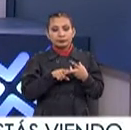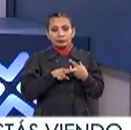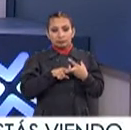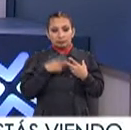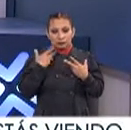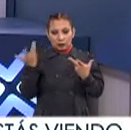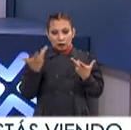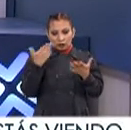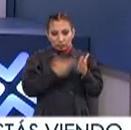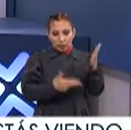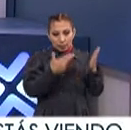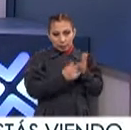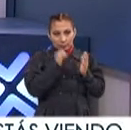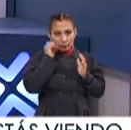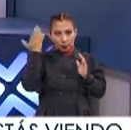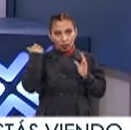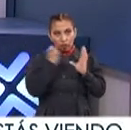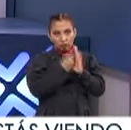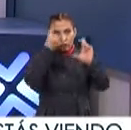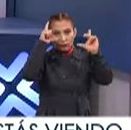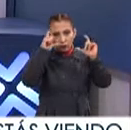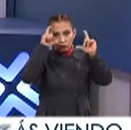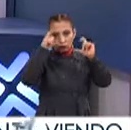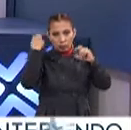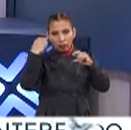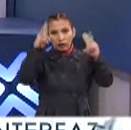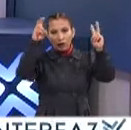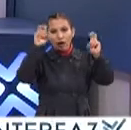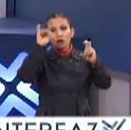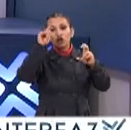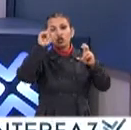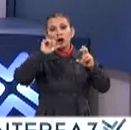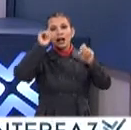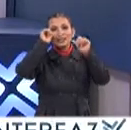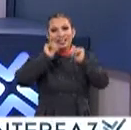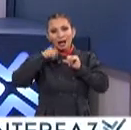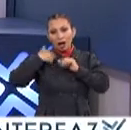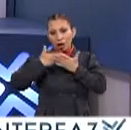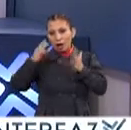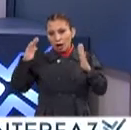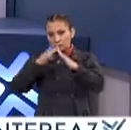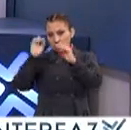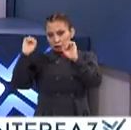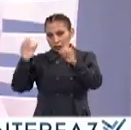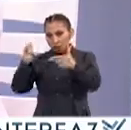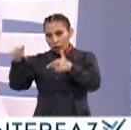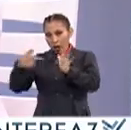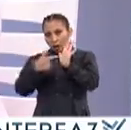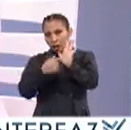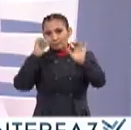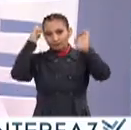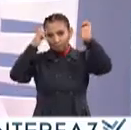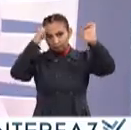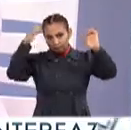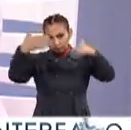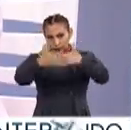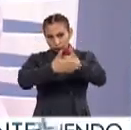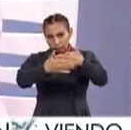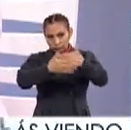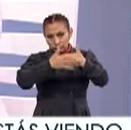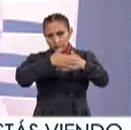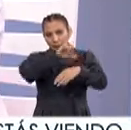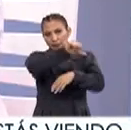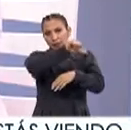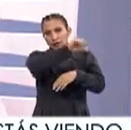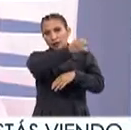Se hizo un taller Por ejemplo Y un curso de fotografía Se llamó Foto a ciegas Ahora en Casa Chihuahua Vamos a presentar En una breve exposición Del